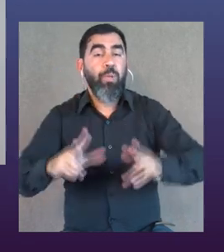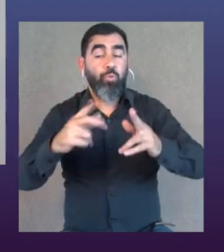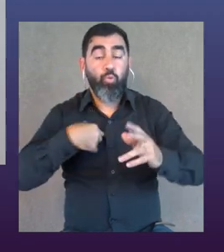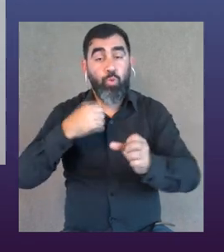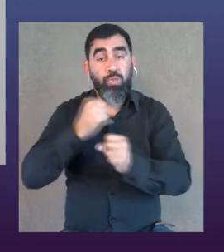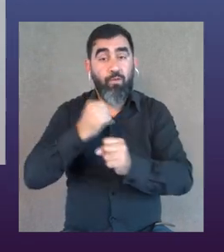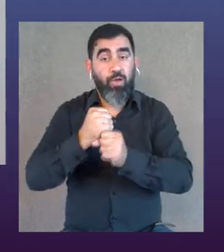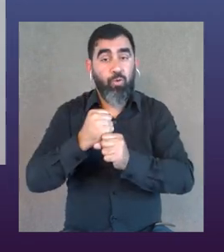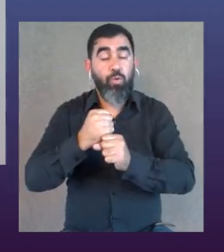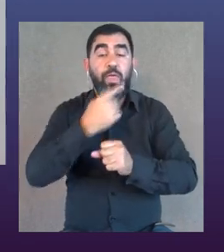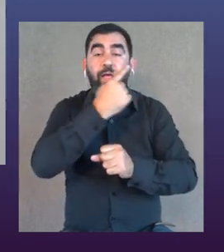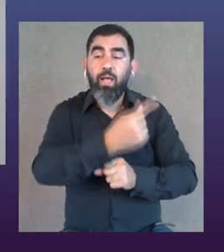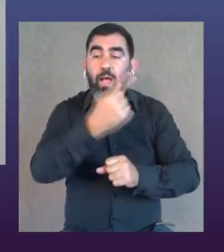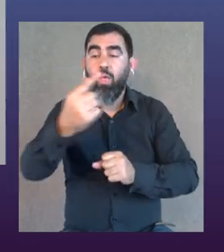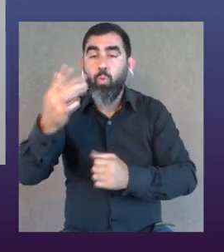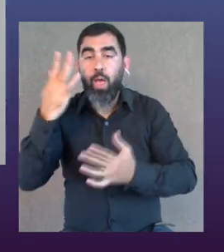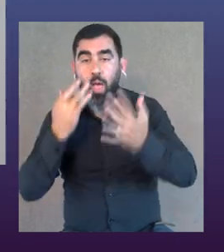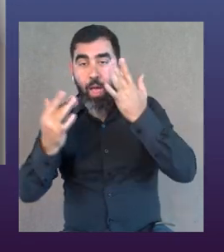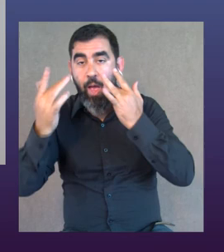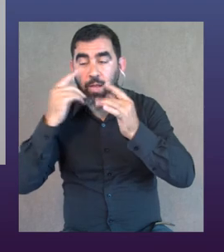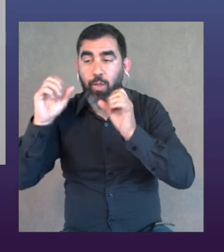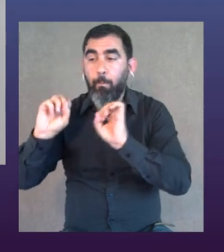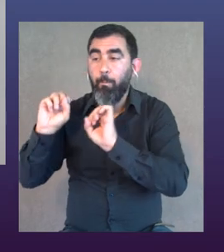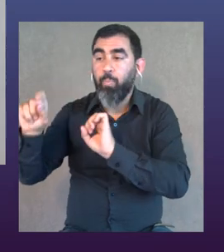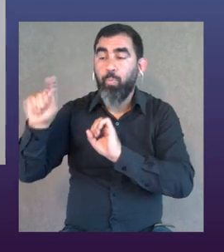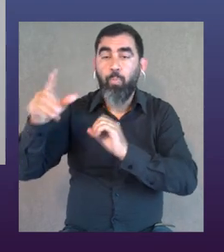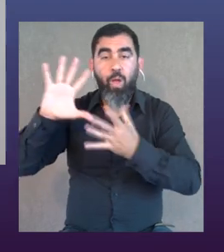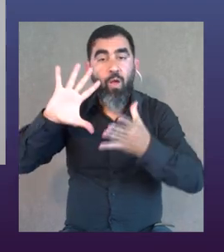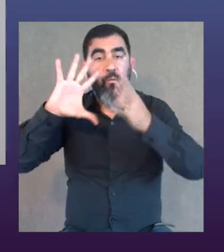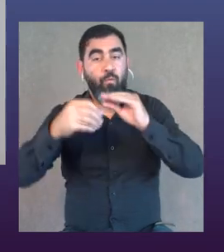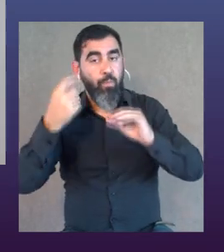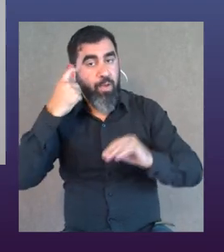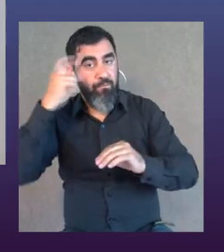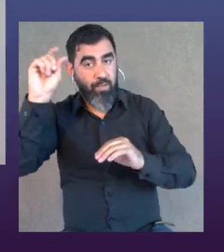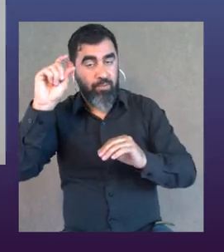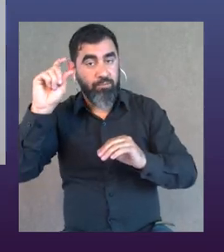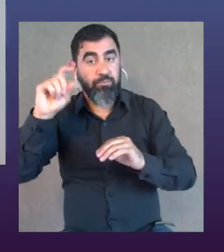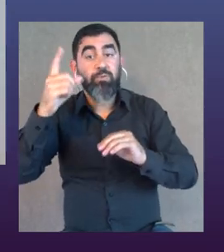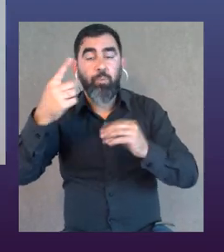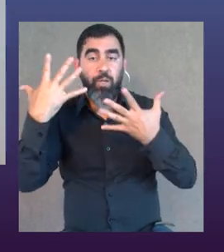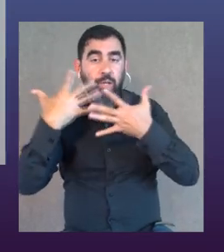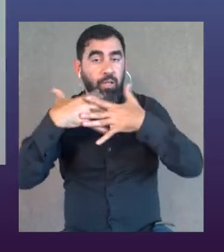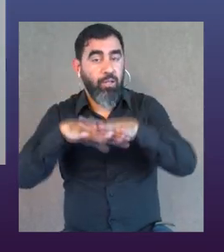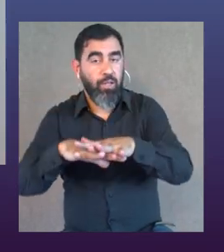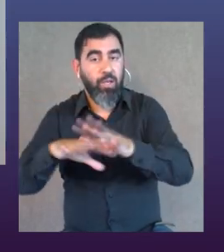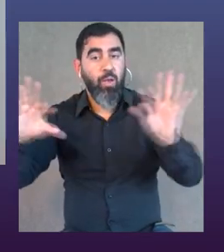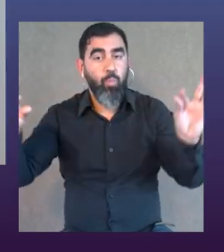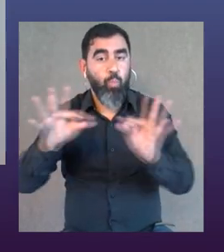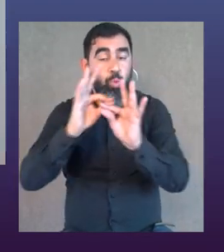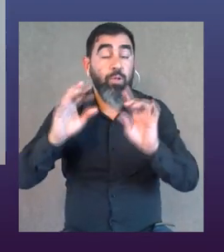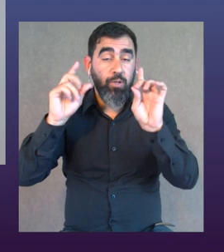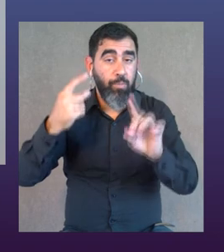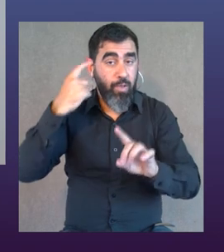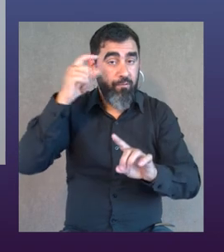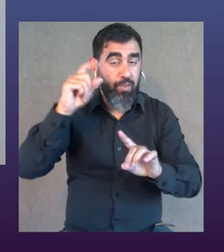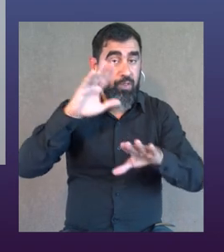metodología como yo trabajo en general que cada obra genera su propia metodología para su creación, al final se integró música, pusimos